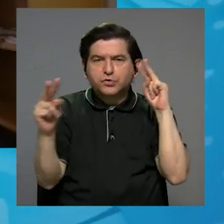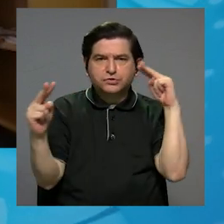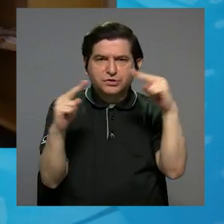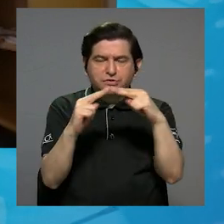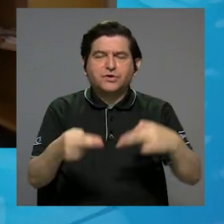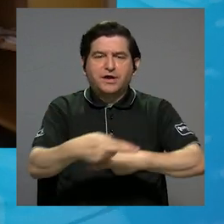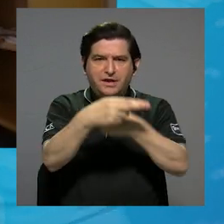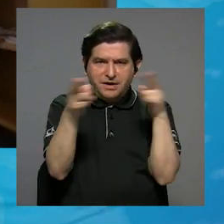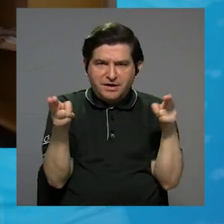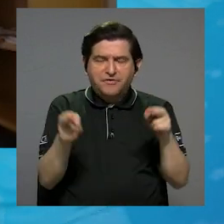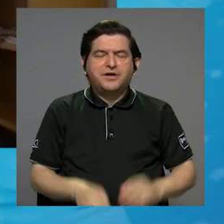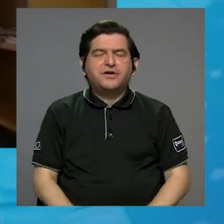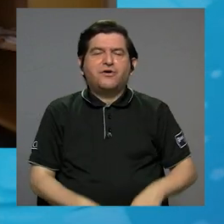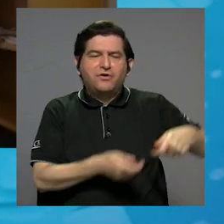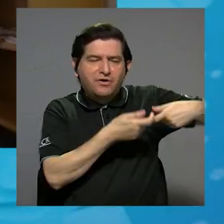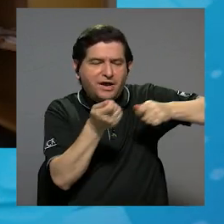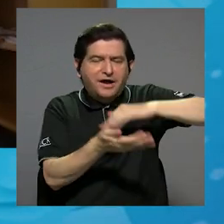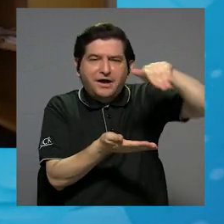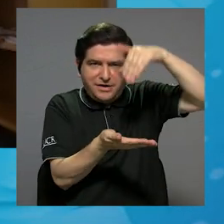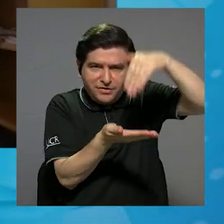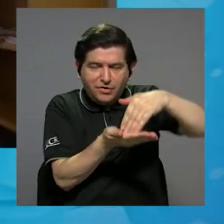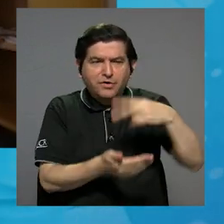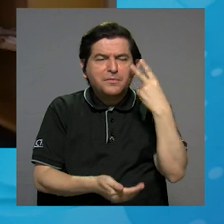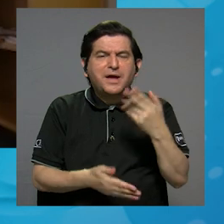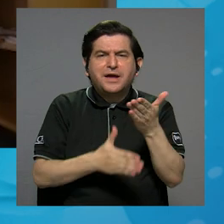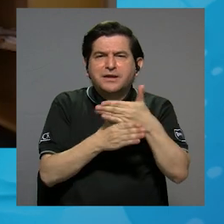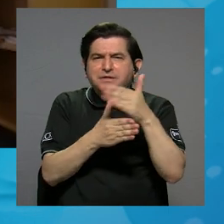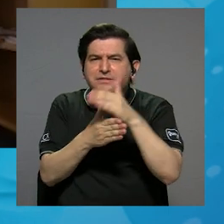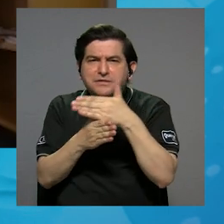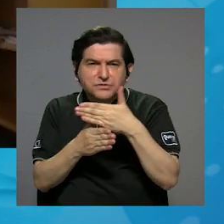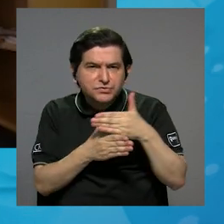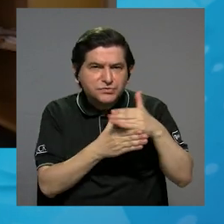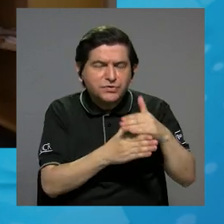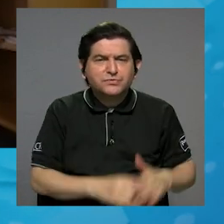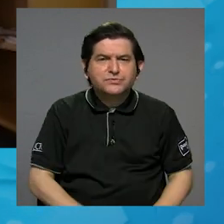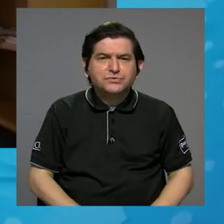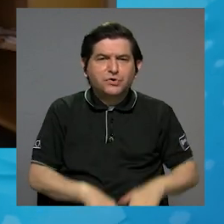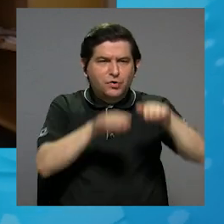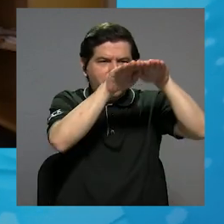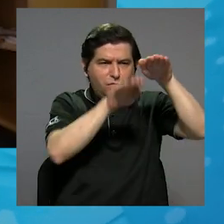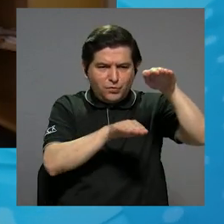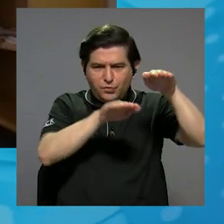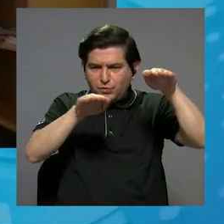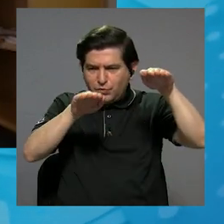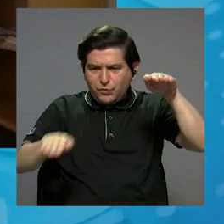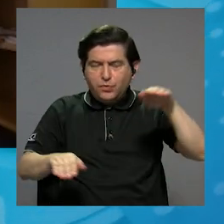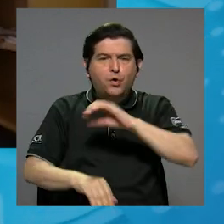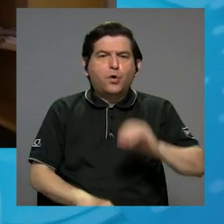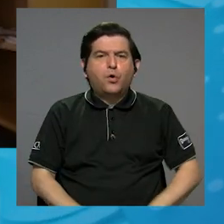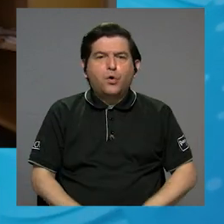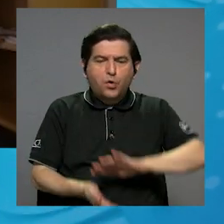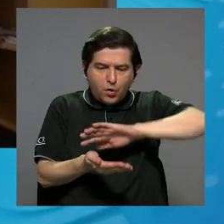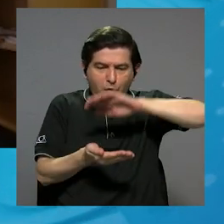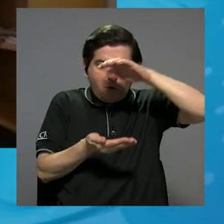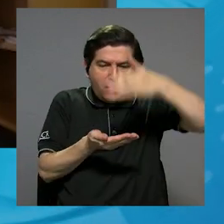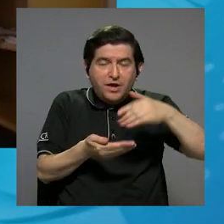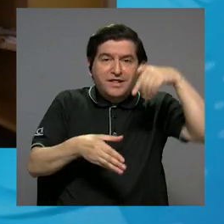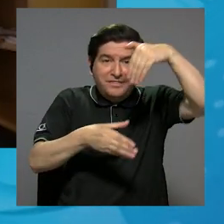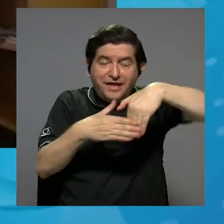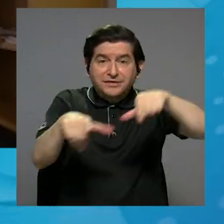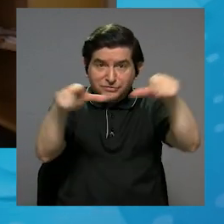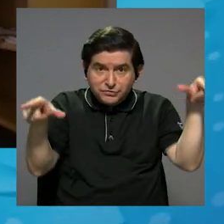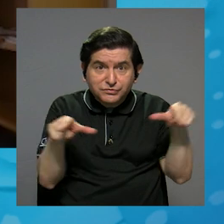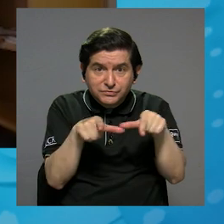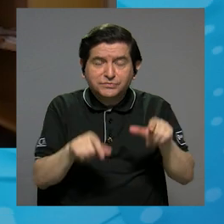conocidos en la región arqueológica central, ver cuál es la distribución de las terrazas y de los montículos dentro del asentamiento